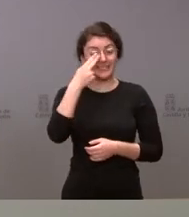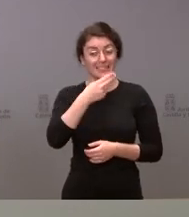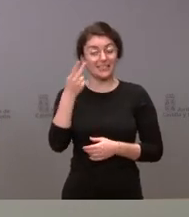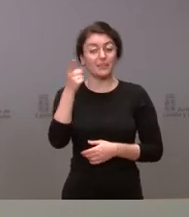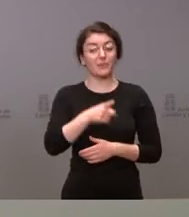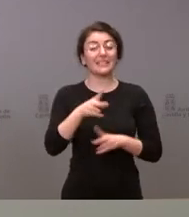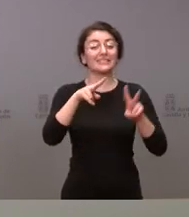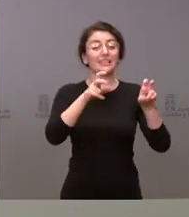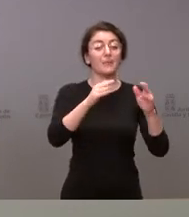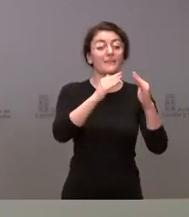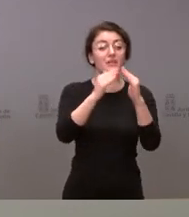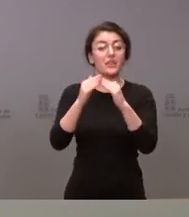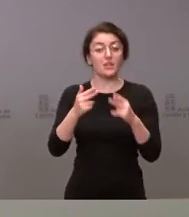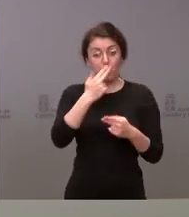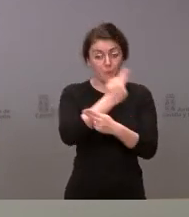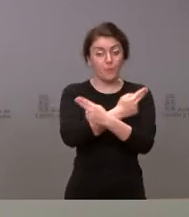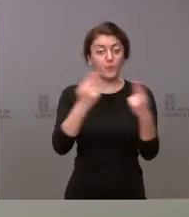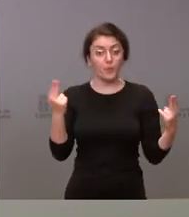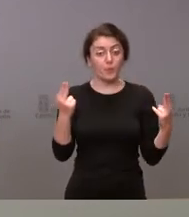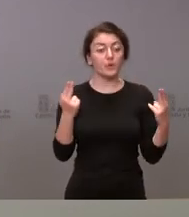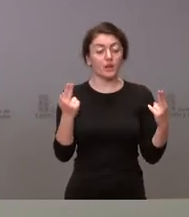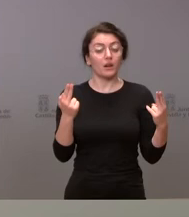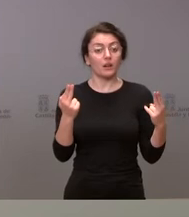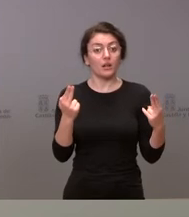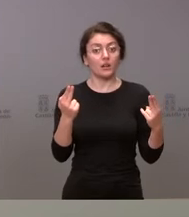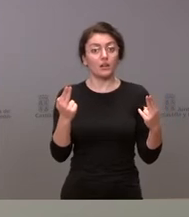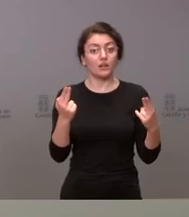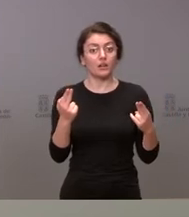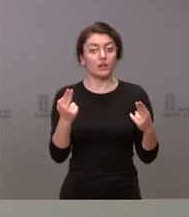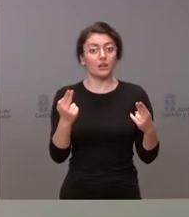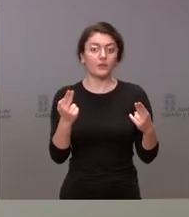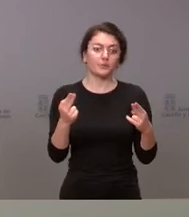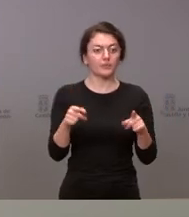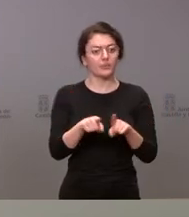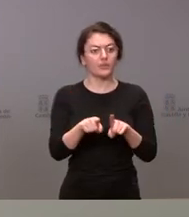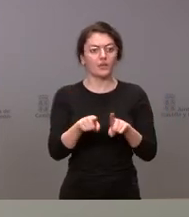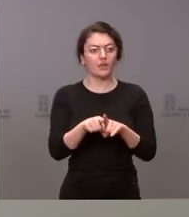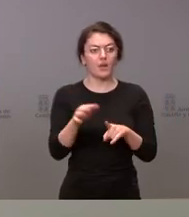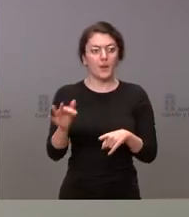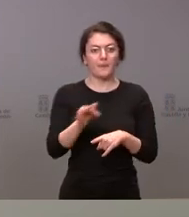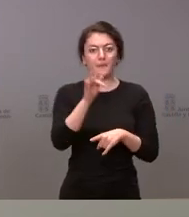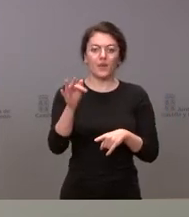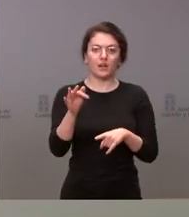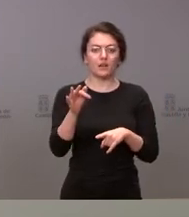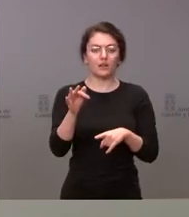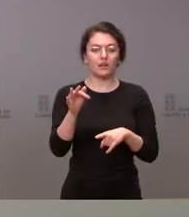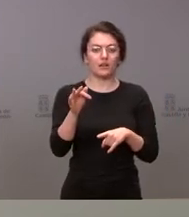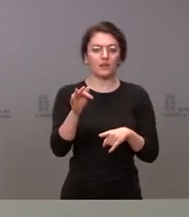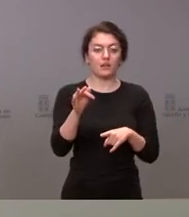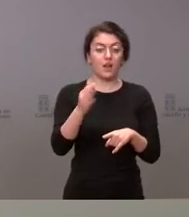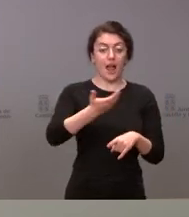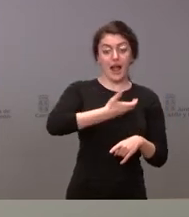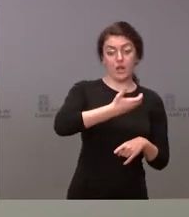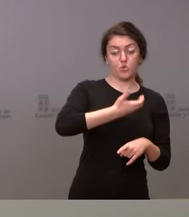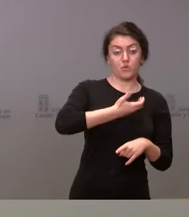de los medios que pueden disponer y pueden presentar también de todo este mapa de acogimiento que se va a hacer en Castilla y León por parte de estos ayuntamientos de más de 20